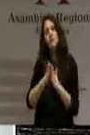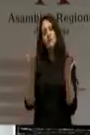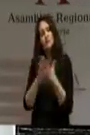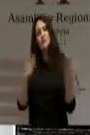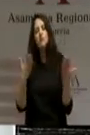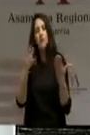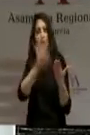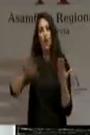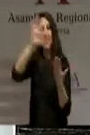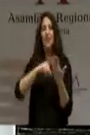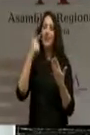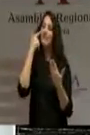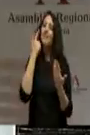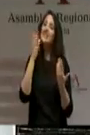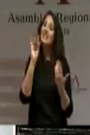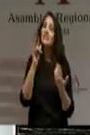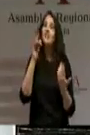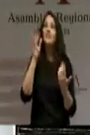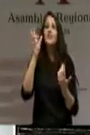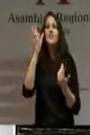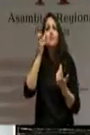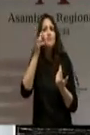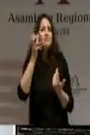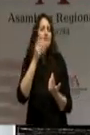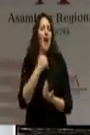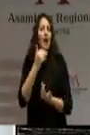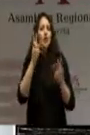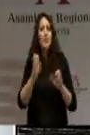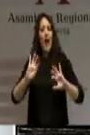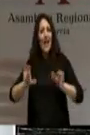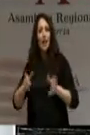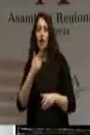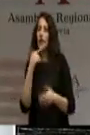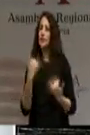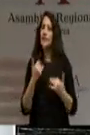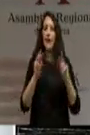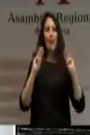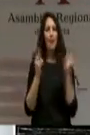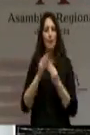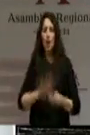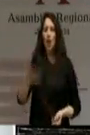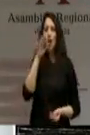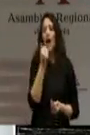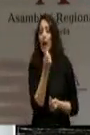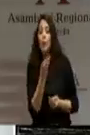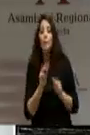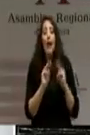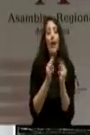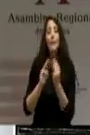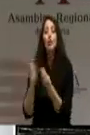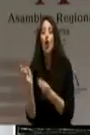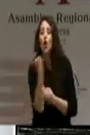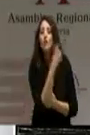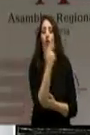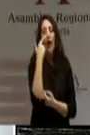He oído una cadena, una emisora de radio que ha hablado de los grandes problemas que había en el Parlamento Nacional y en algunos parlamentos. Hoy, en